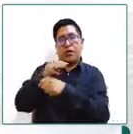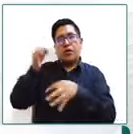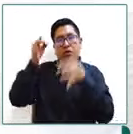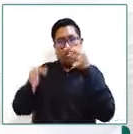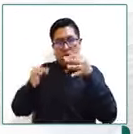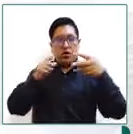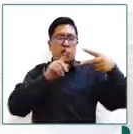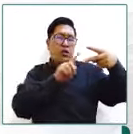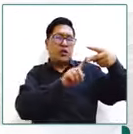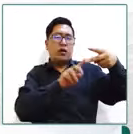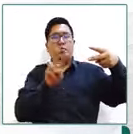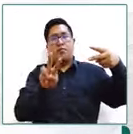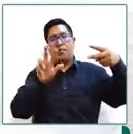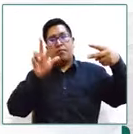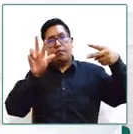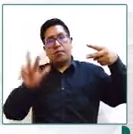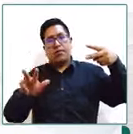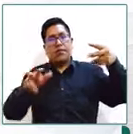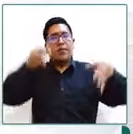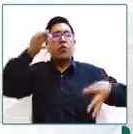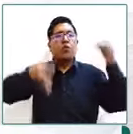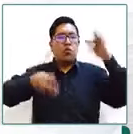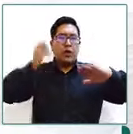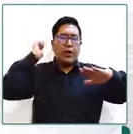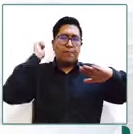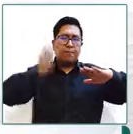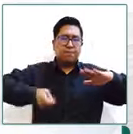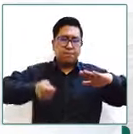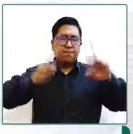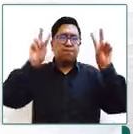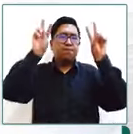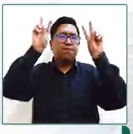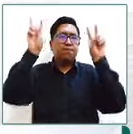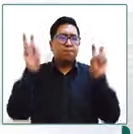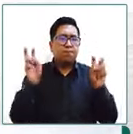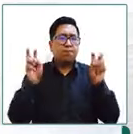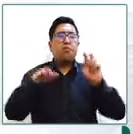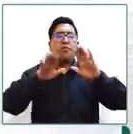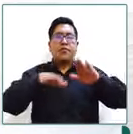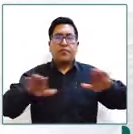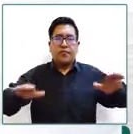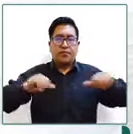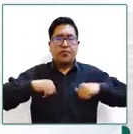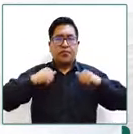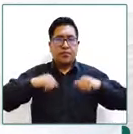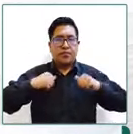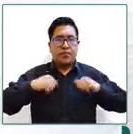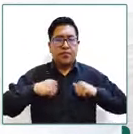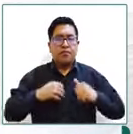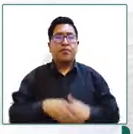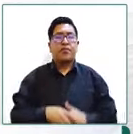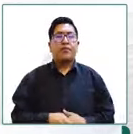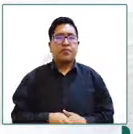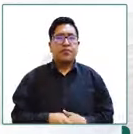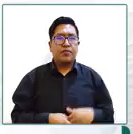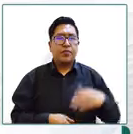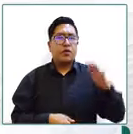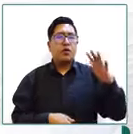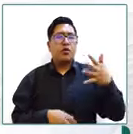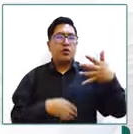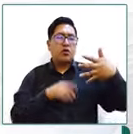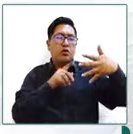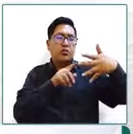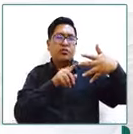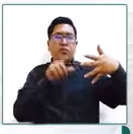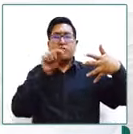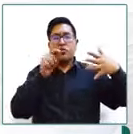juzgados públicos que básicamente son los que existen en materia de niñez y adolescencia a nivel nacional dos